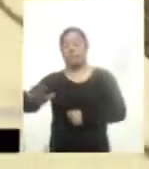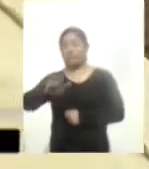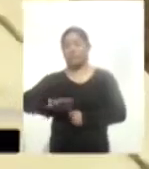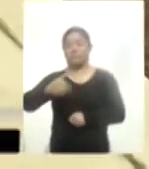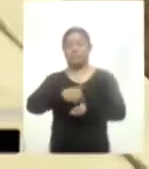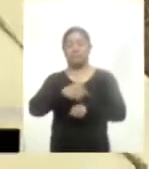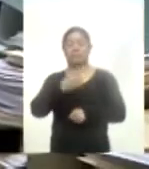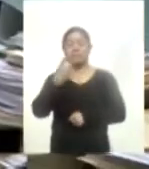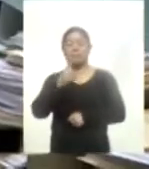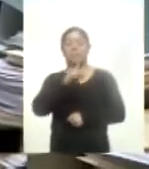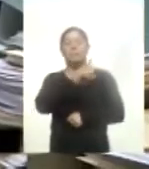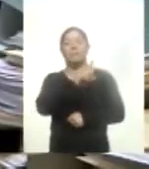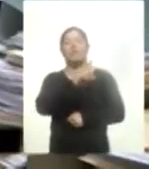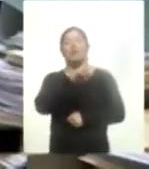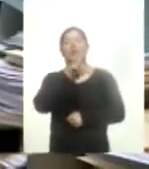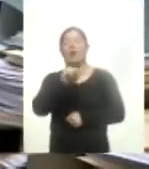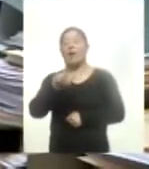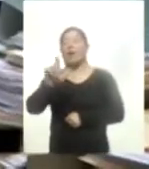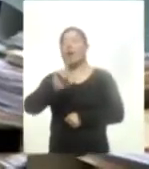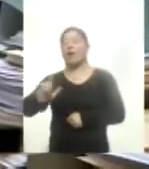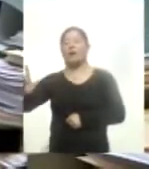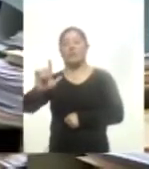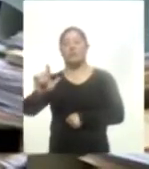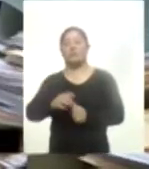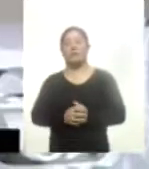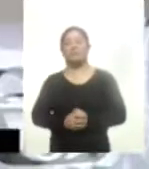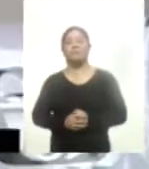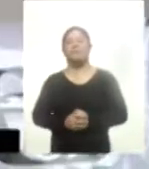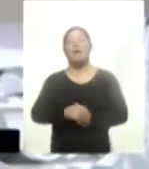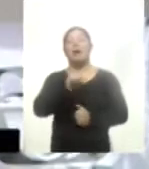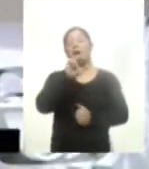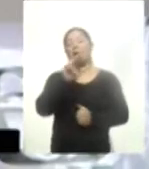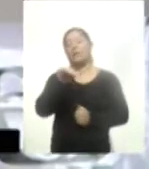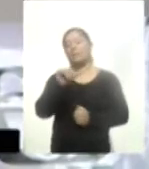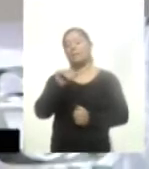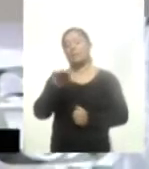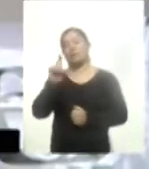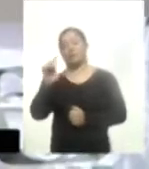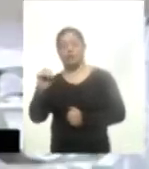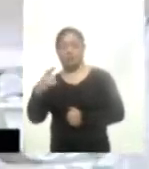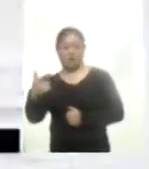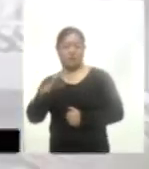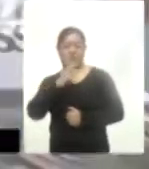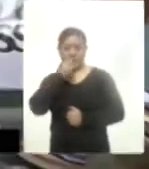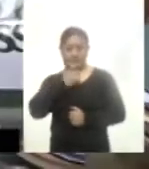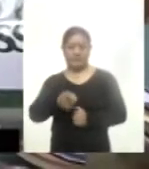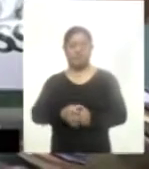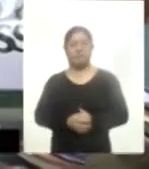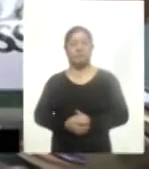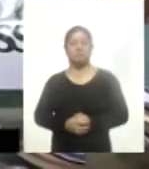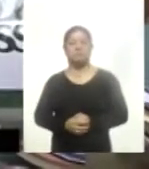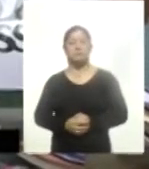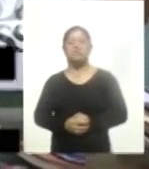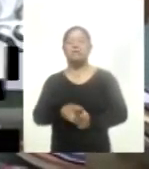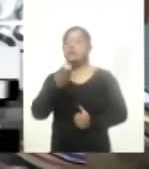La Loma. El jefe de laboratorio y banco de sangre, Armando García, precisó el objetivo de esta campaña. La finalidad de